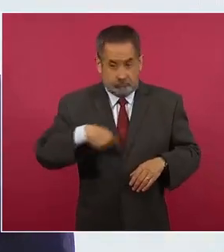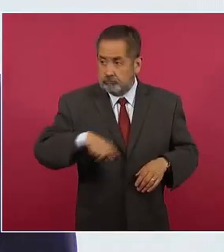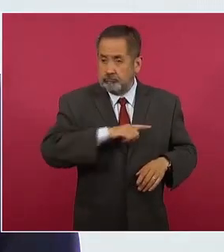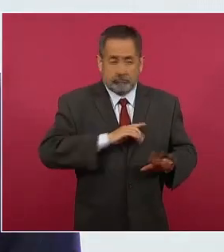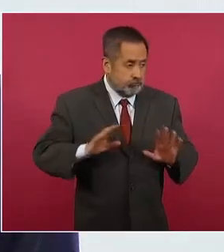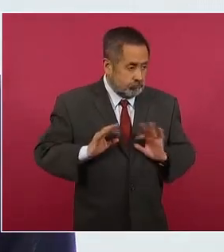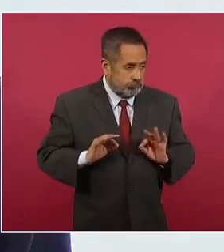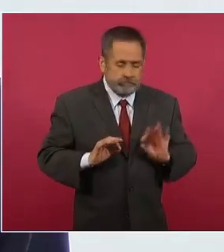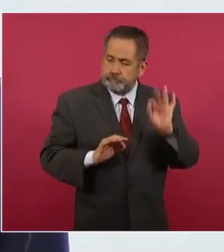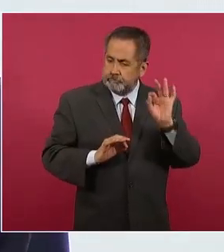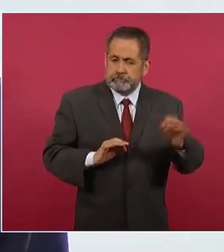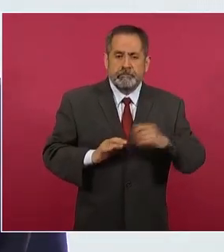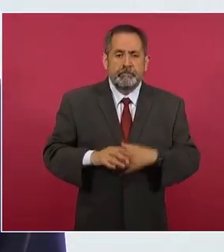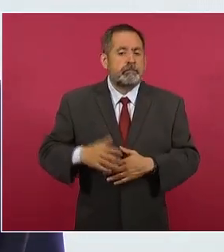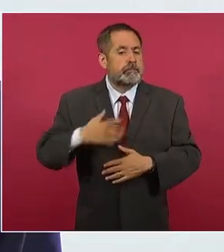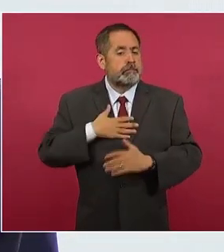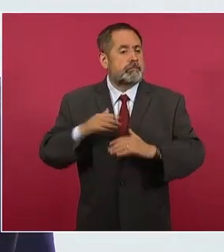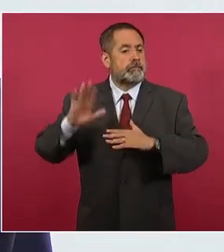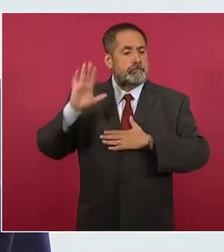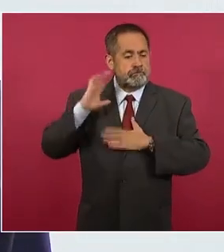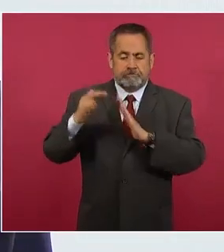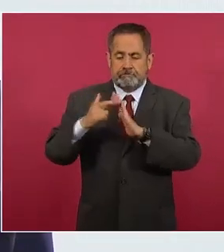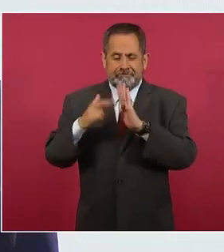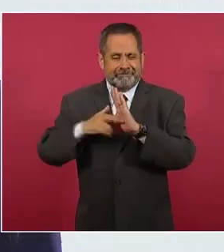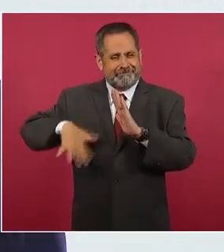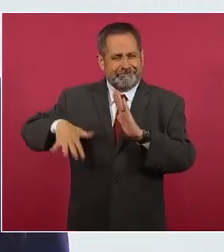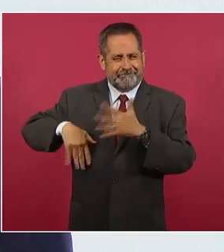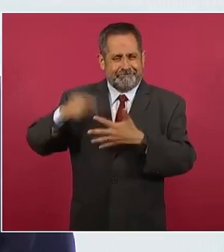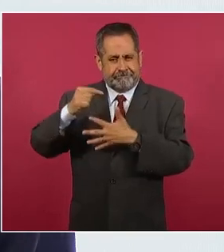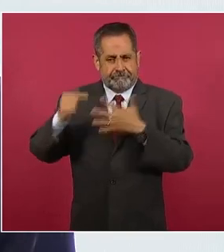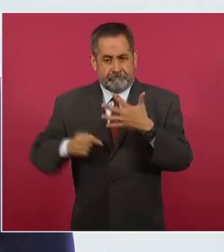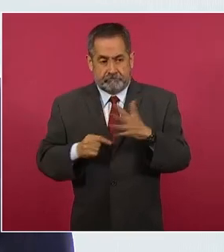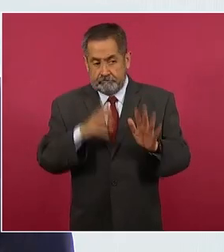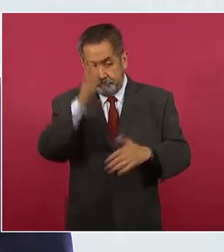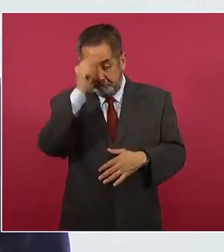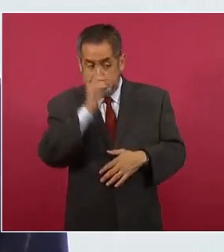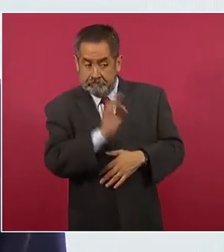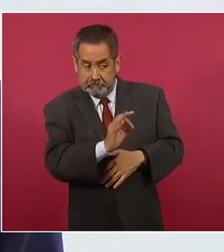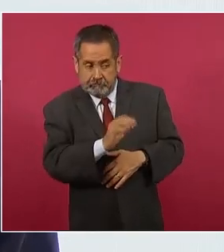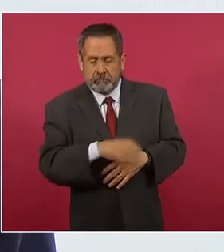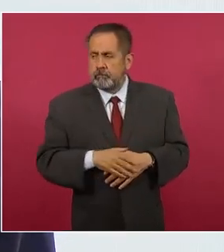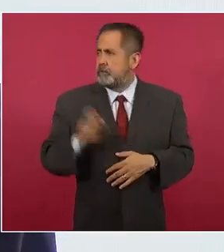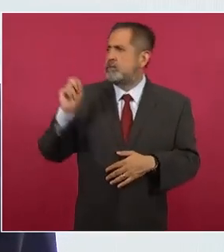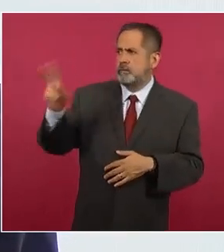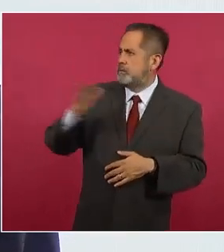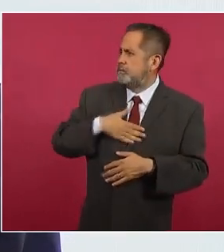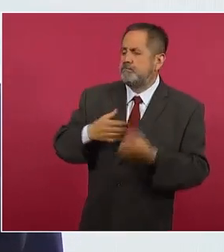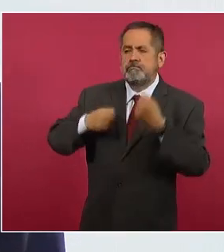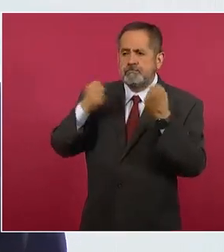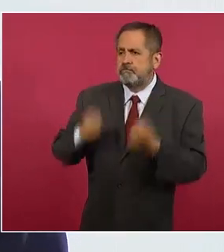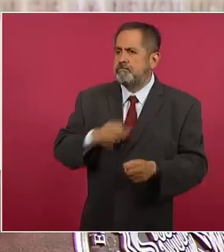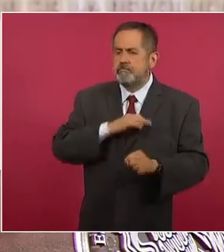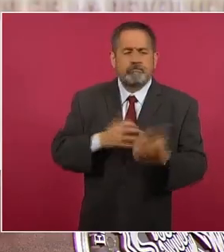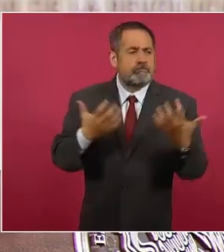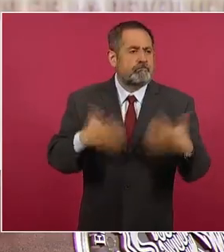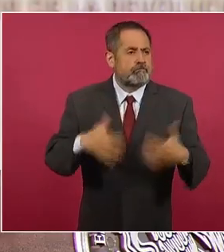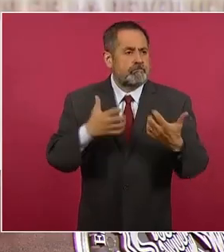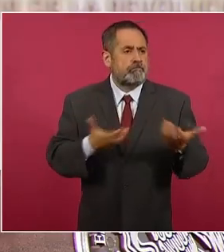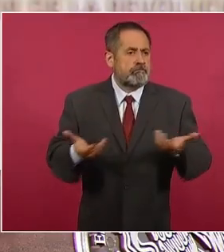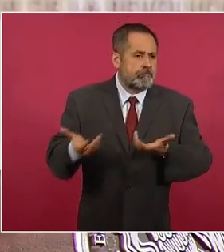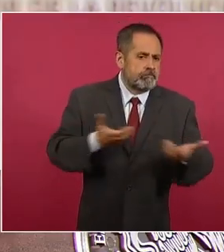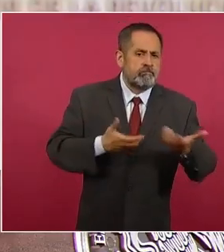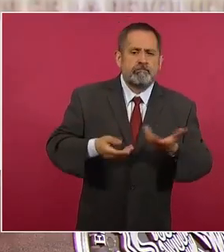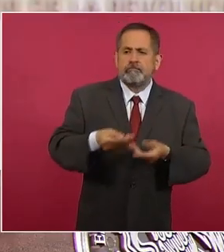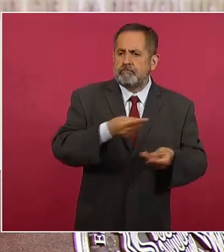gobierno mantiene el compromiso sobre las medidas que describí, la empresa tiene más certidumbre sobre cómo administrar